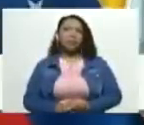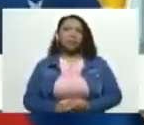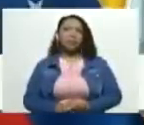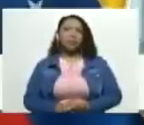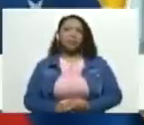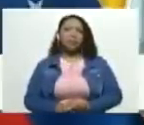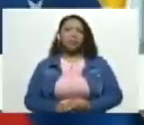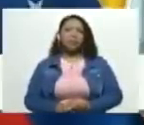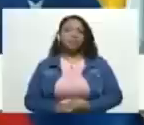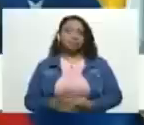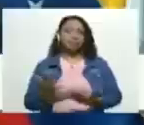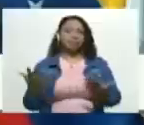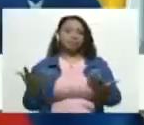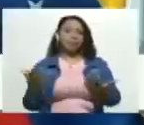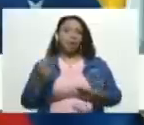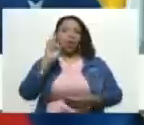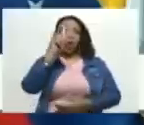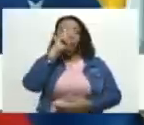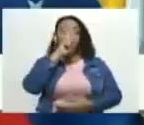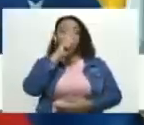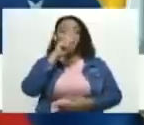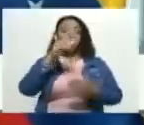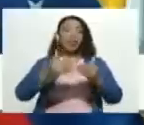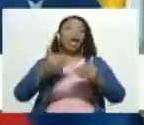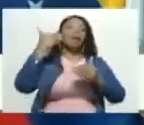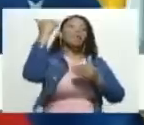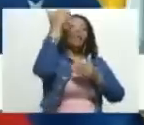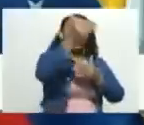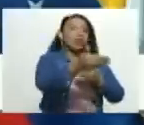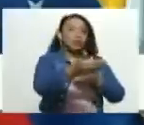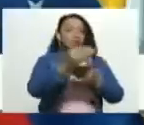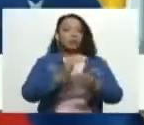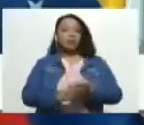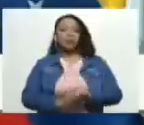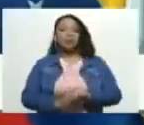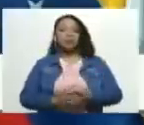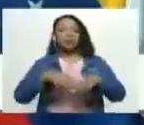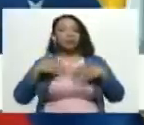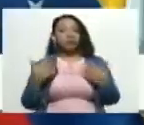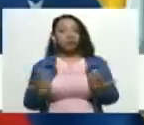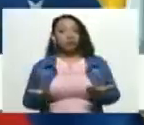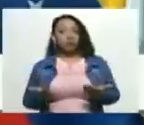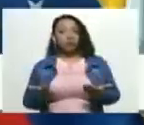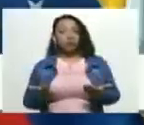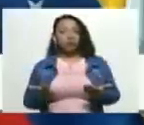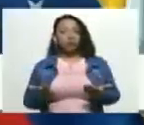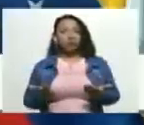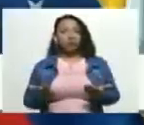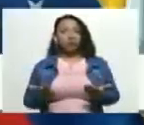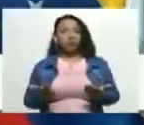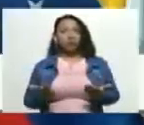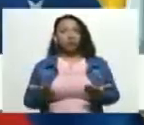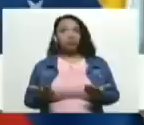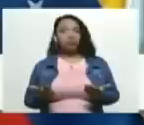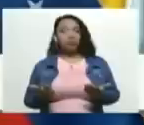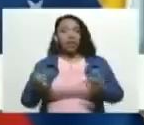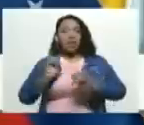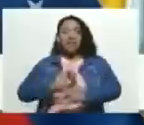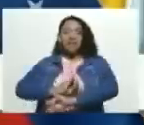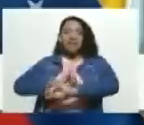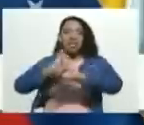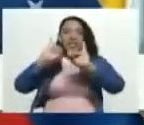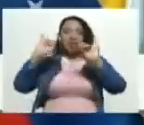literalmente dos años luego de haberse finalizado